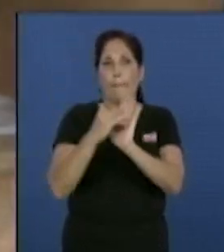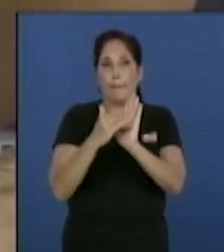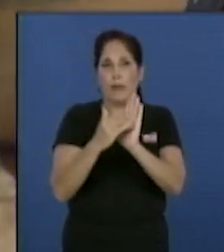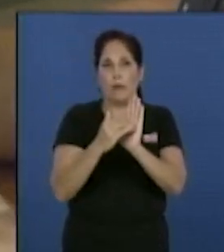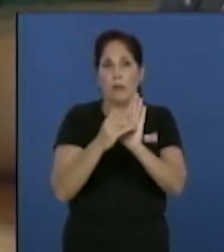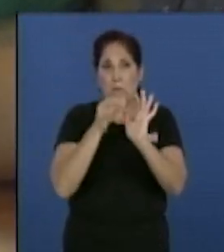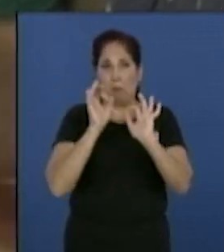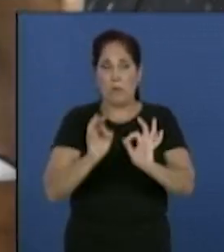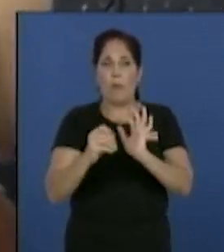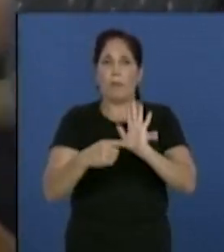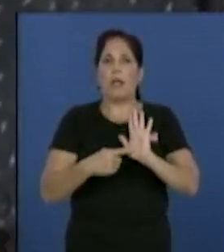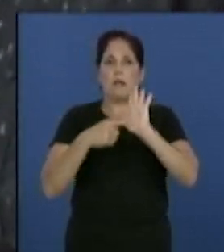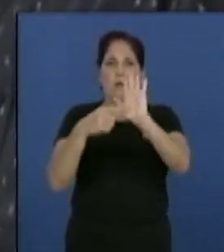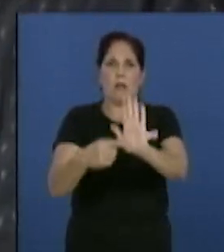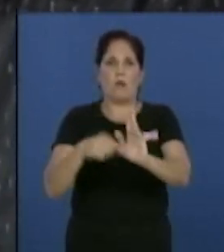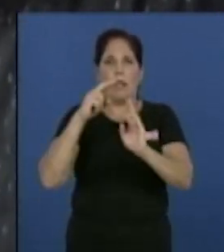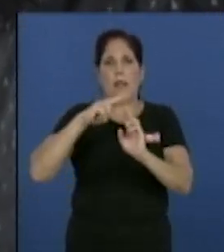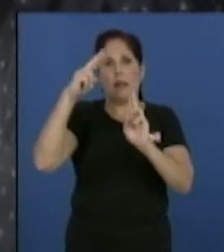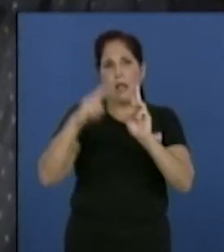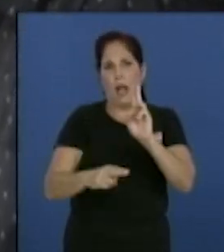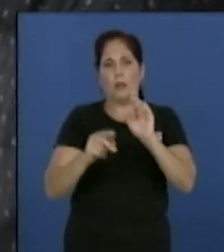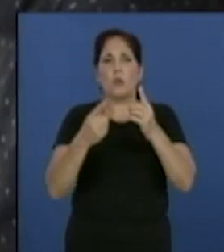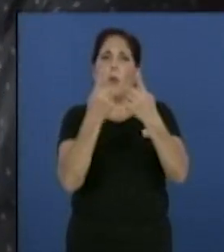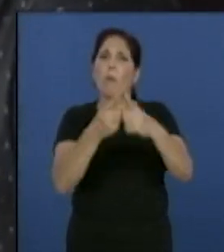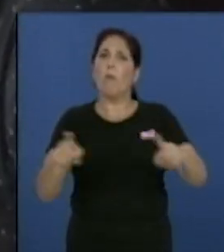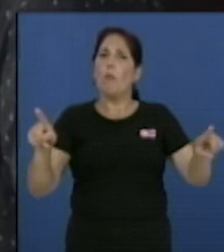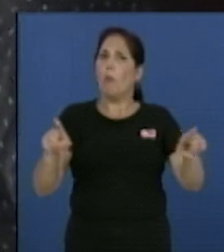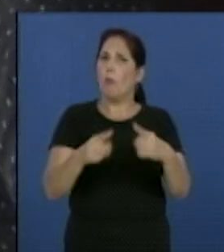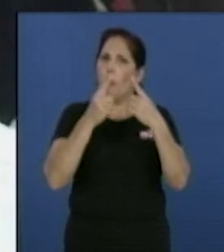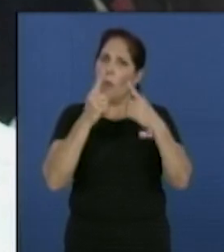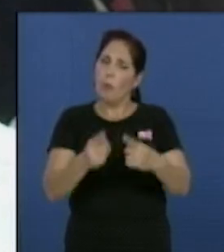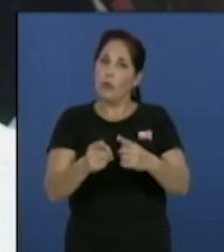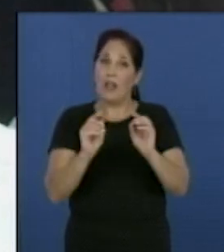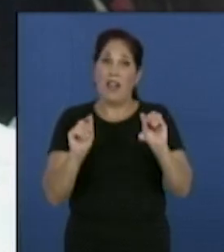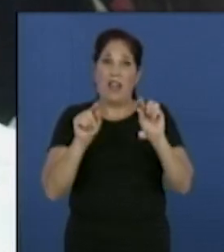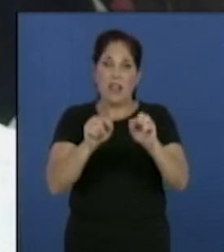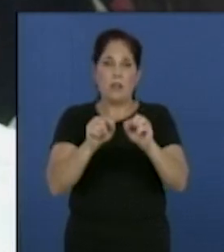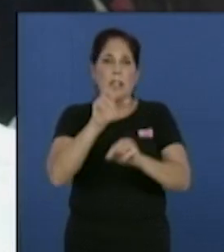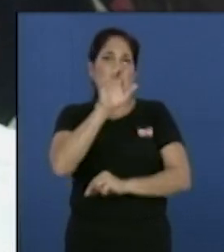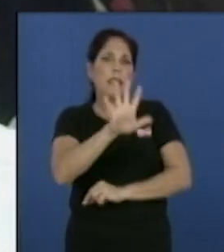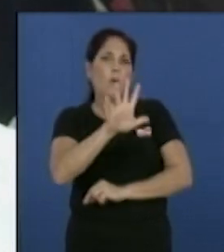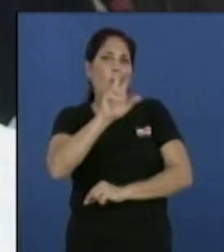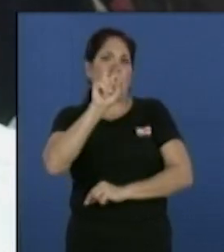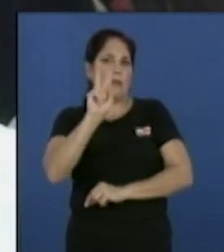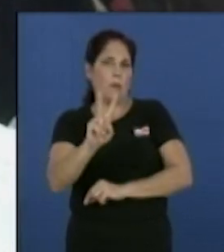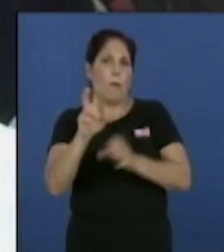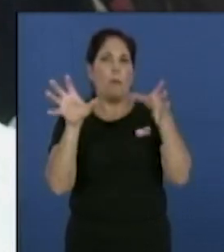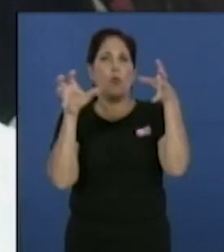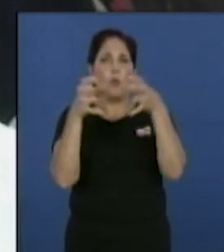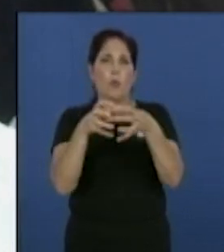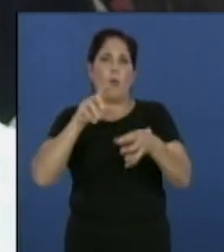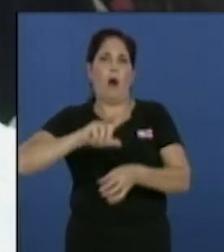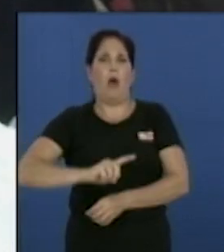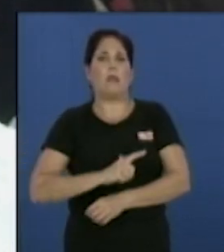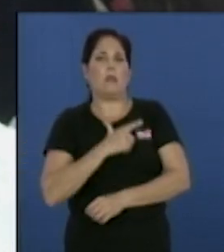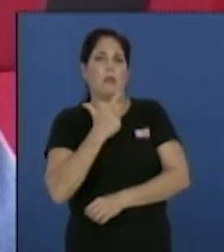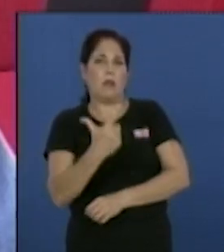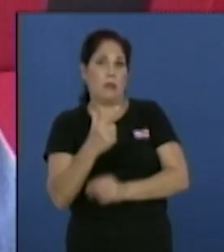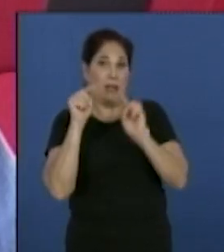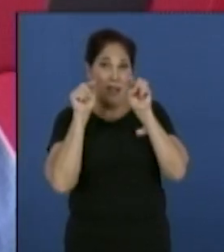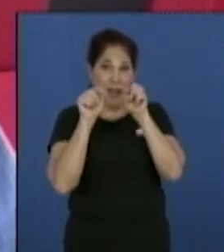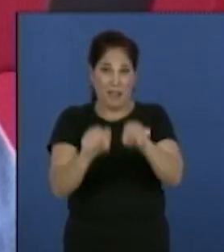.100 presentaciones y espectáculos musicales y la conformación de 52 brigadas artísticas